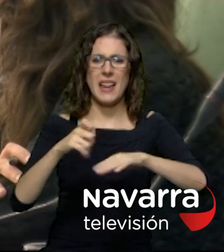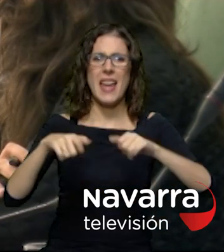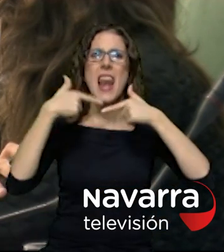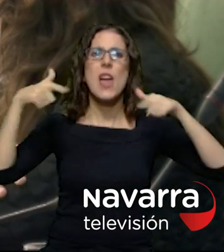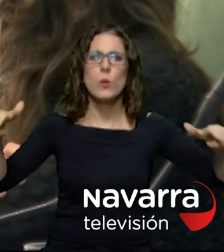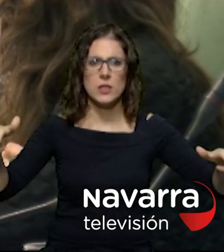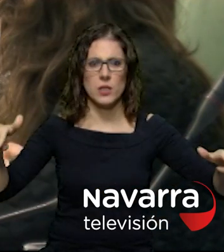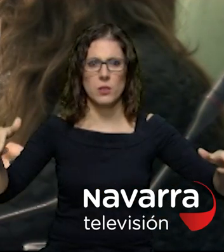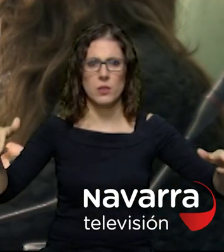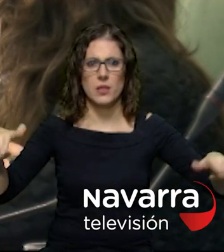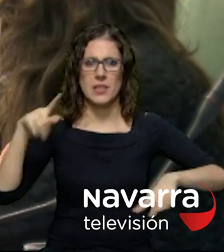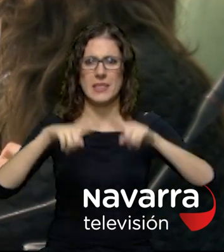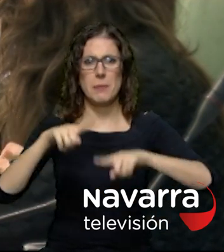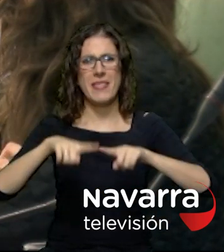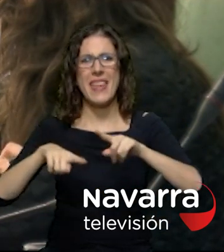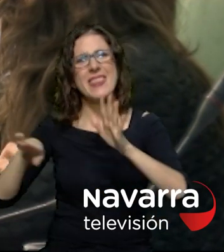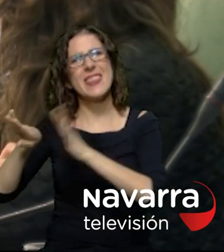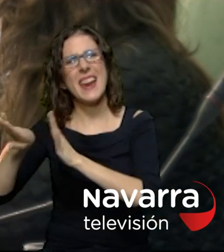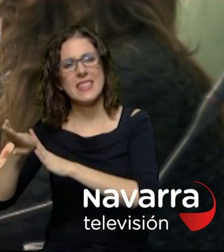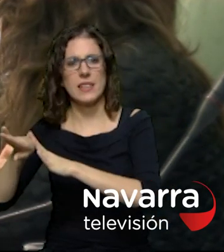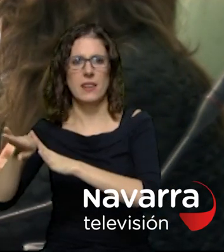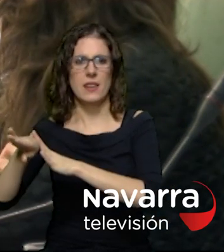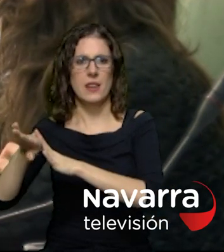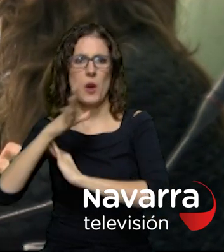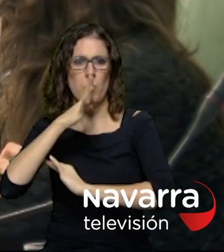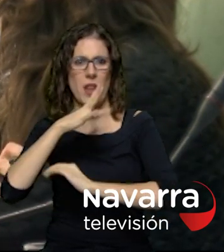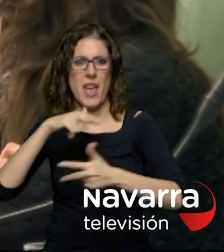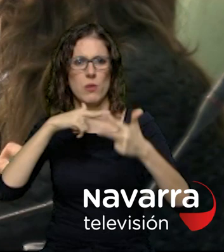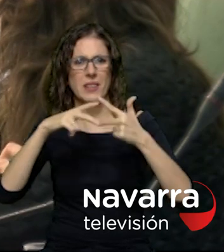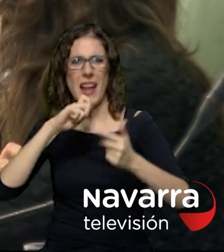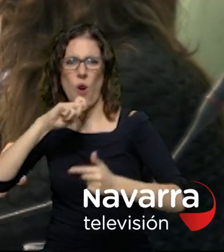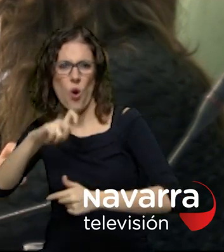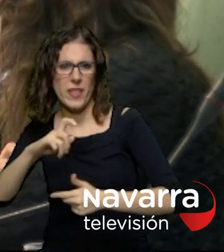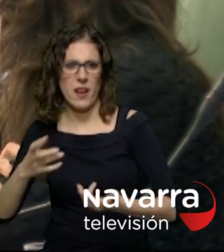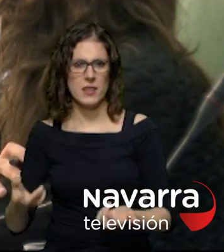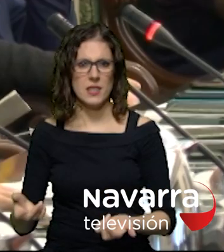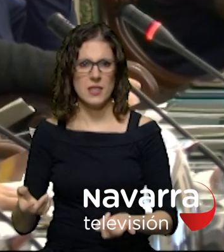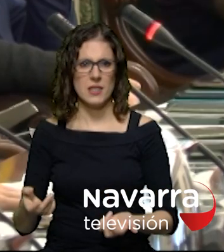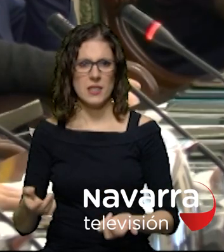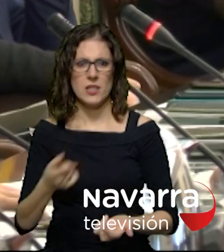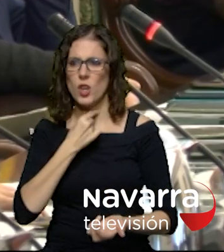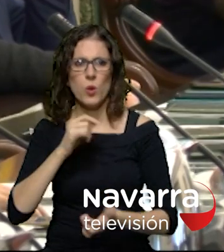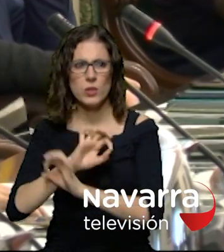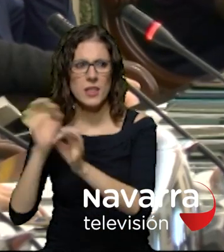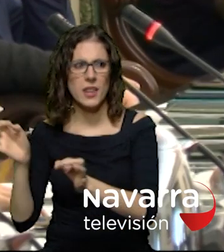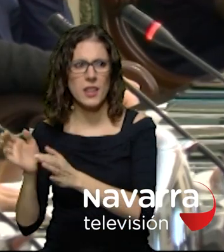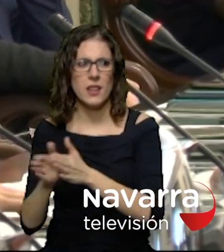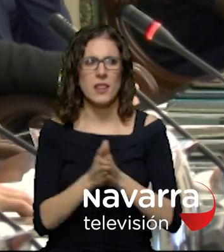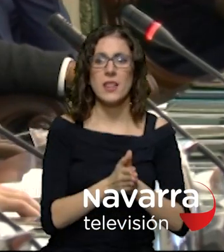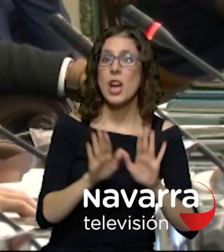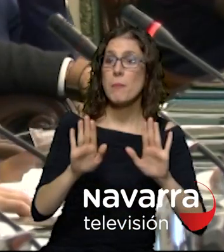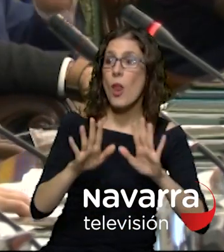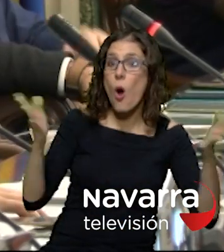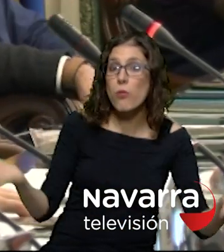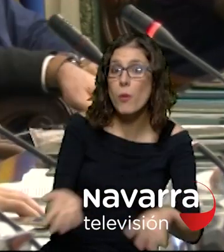la derecha que odia a la euskera la derecha que practica la euskera la euskera fobia pero fomentarlo no